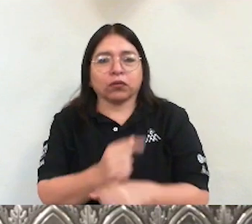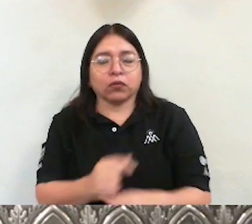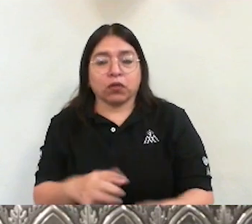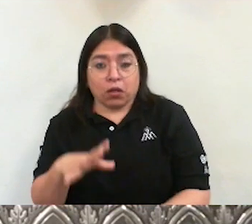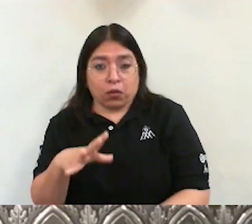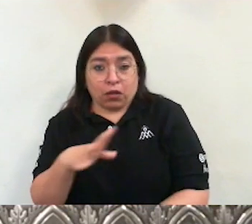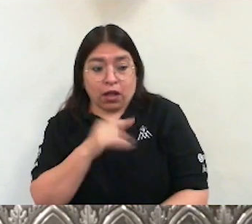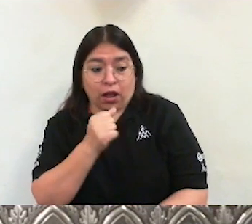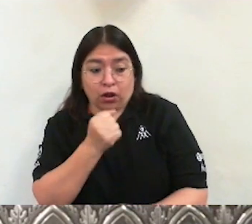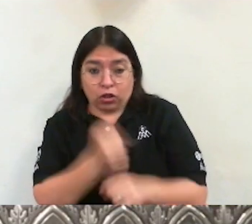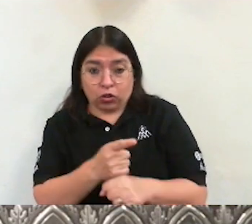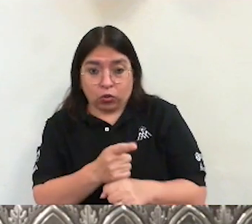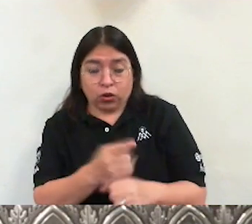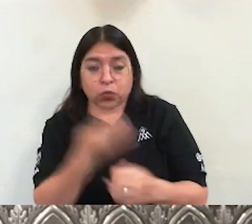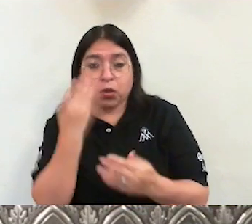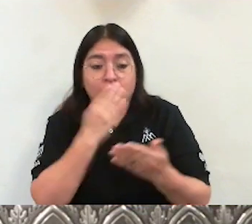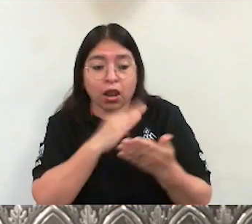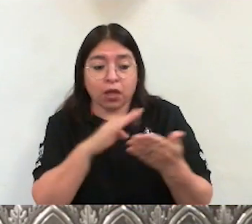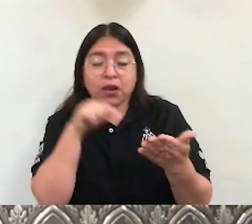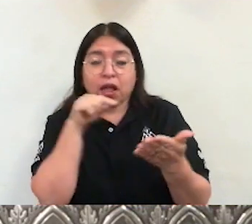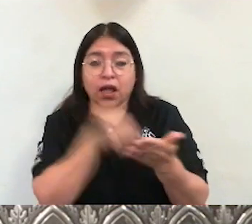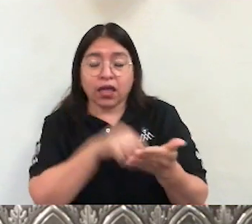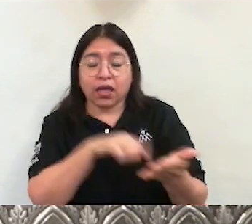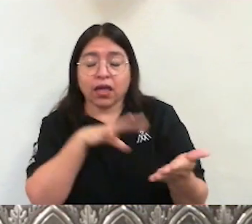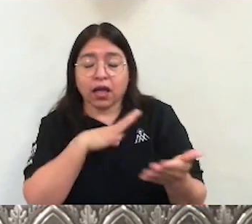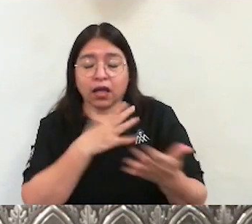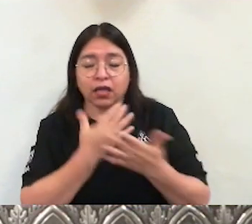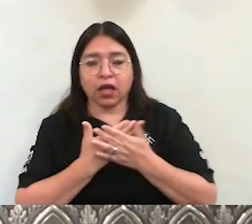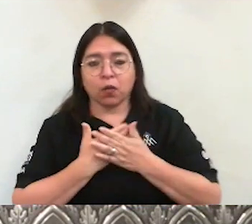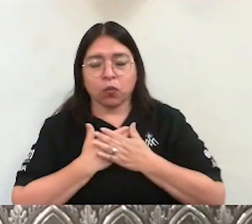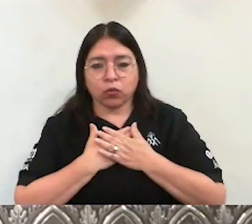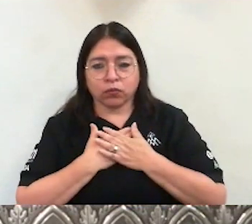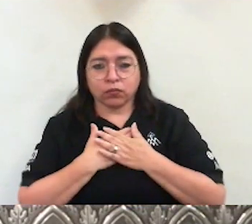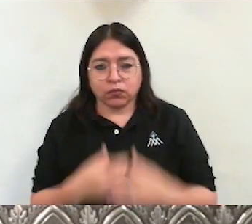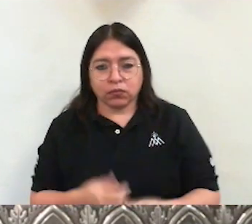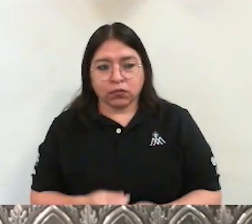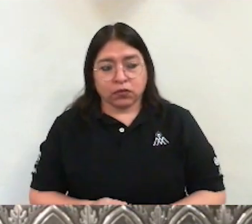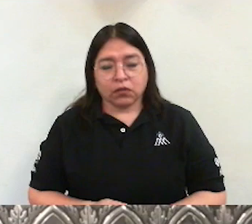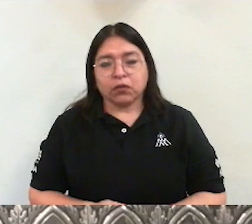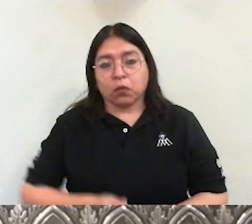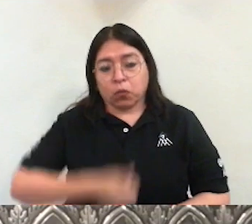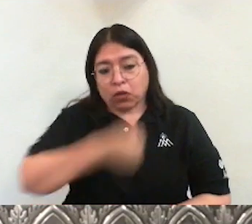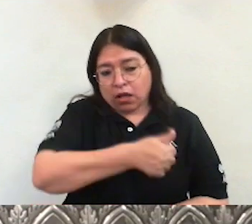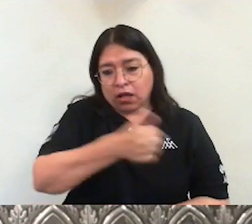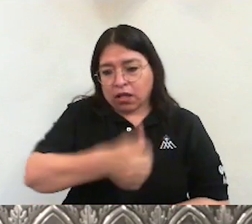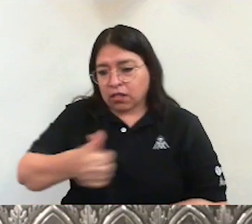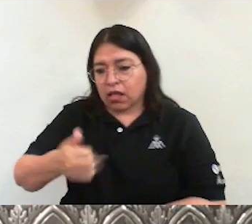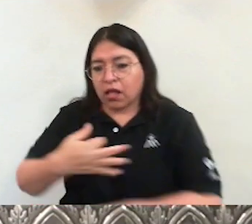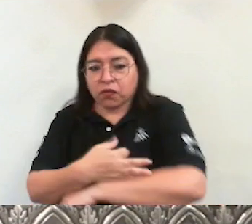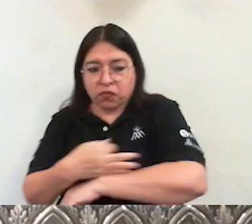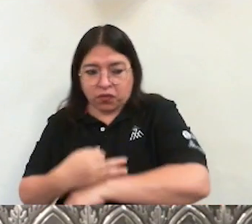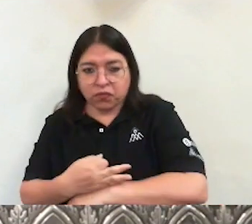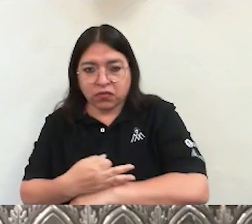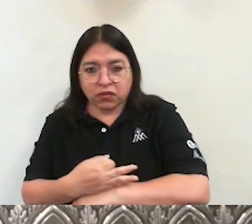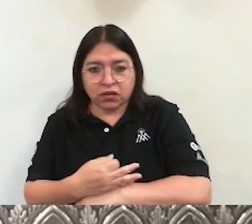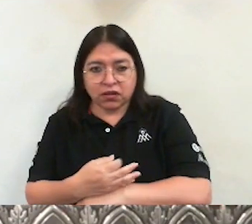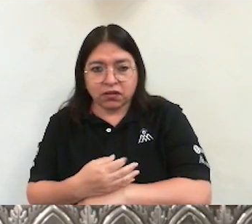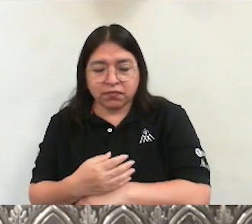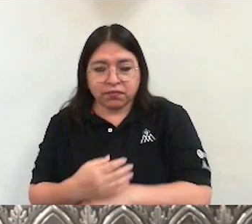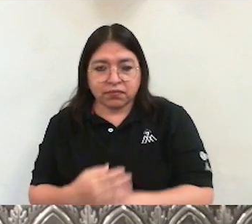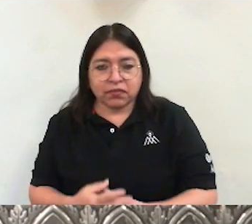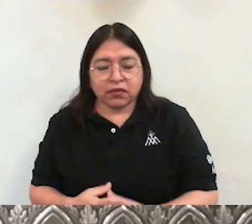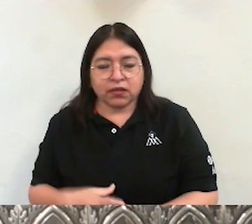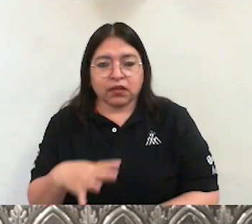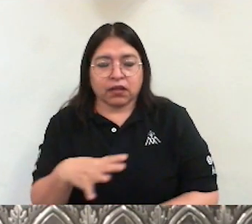Pero las familias, como cada uno de nosotros, es tentado,